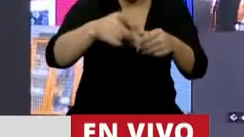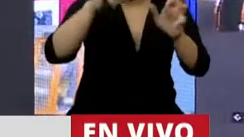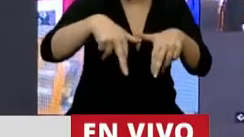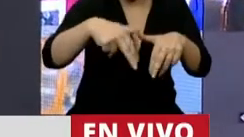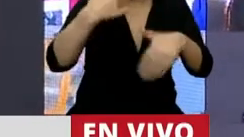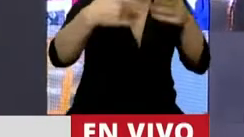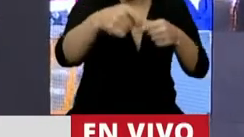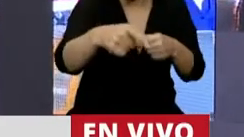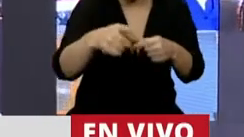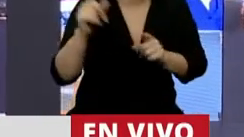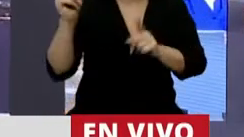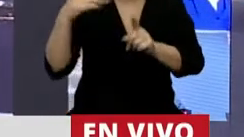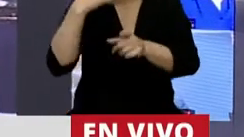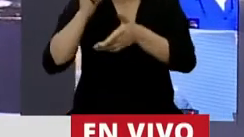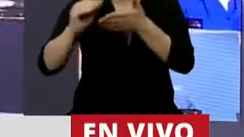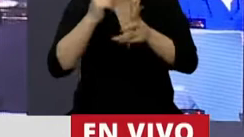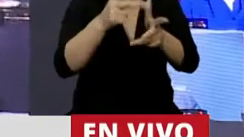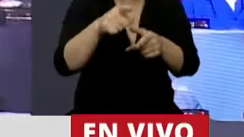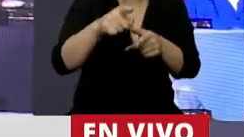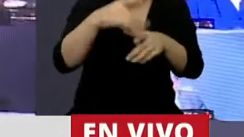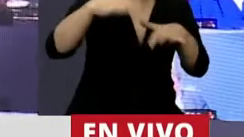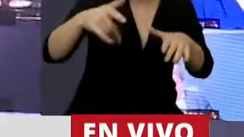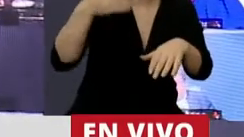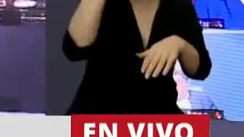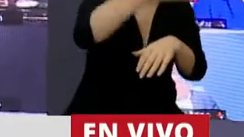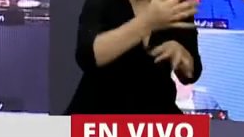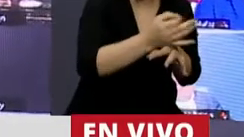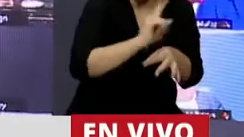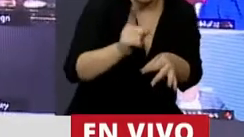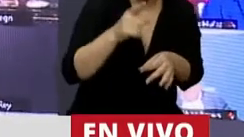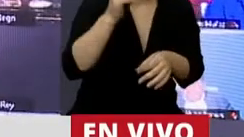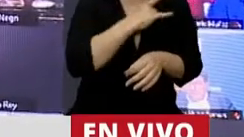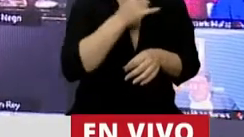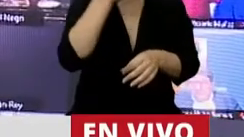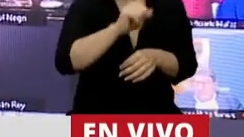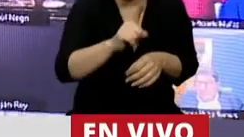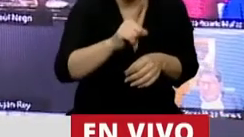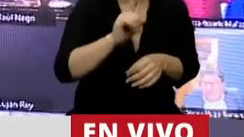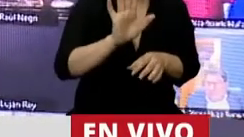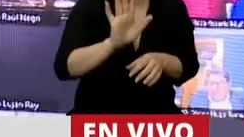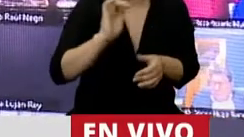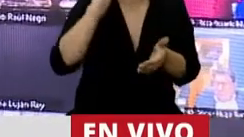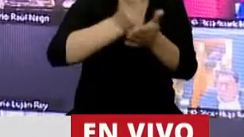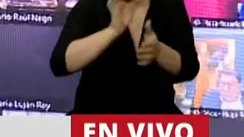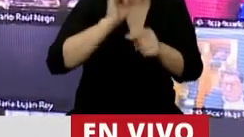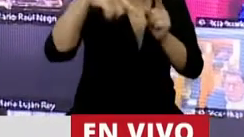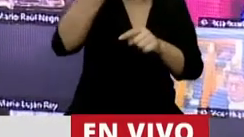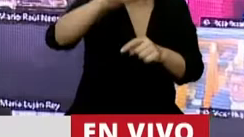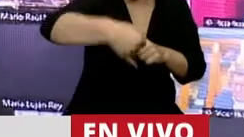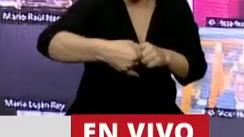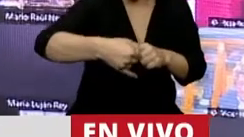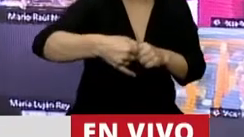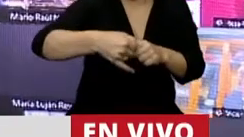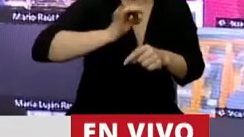iban a la escuela y que no iban a las universidades. Esto se va a pagar el año que viene. Y seguramente nuestros chicos